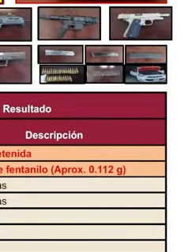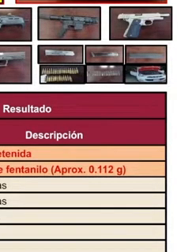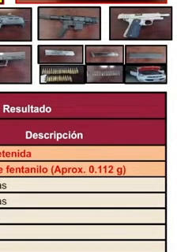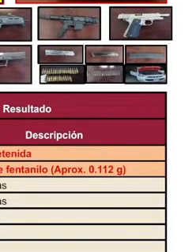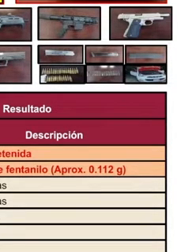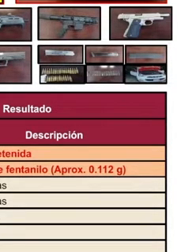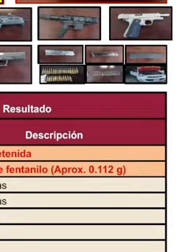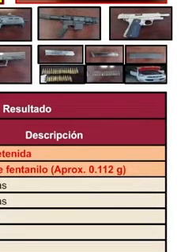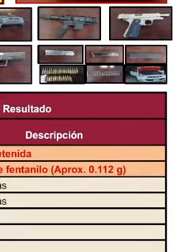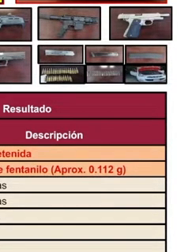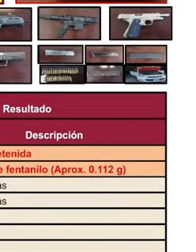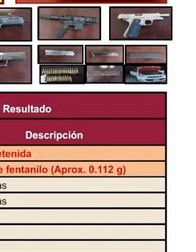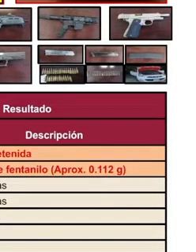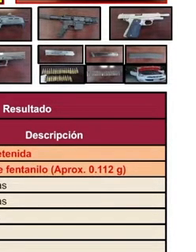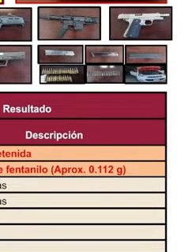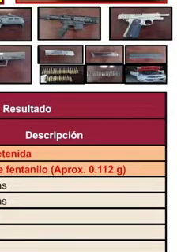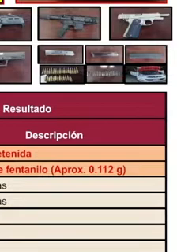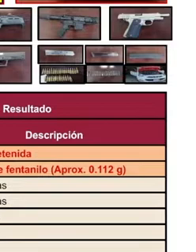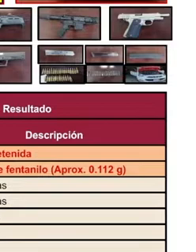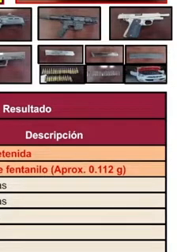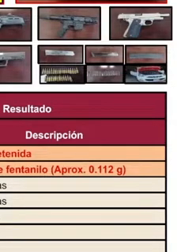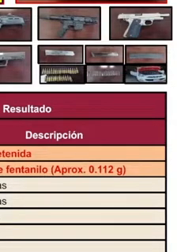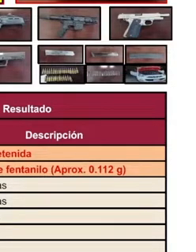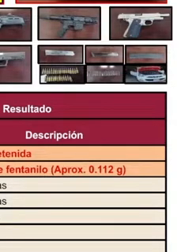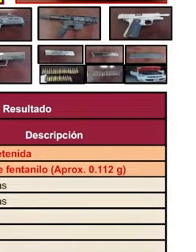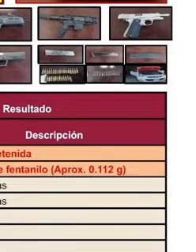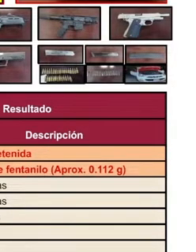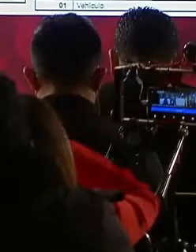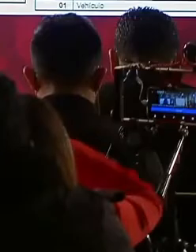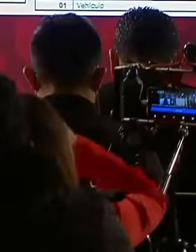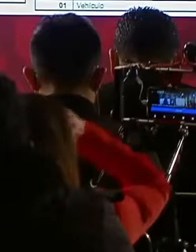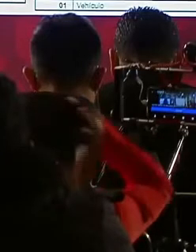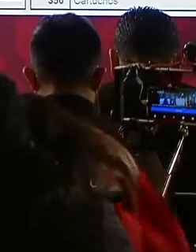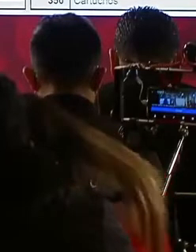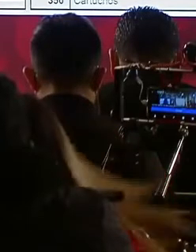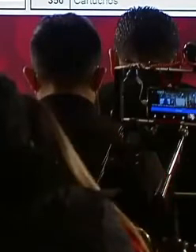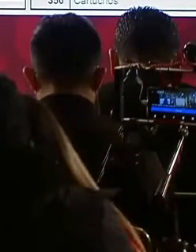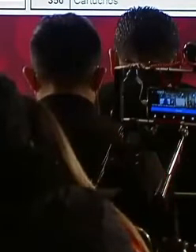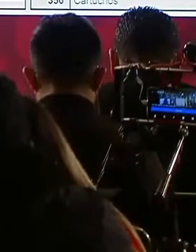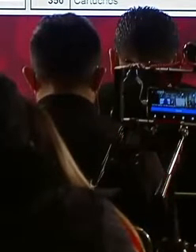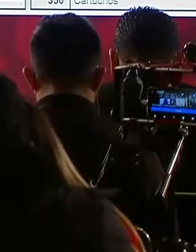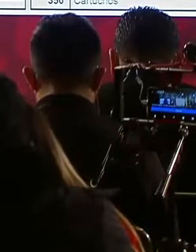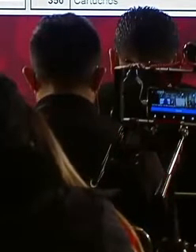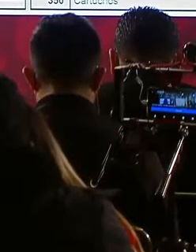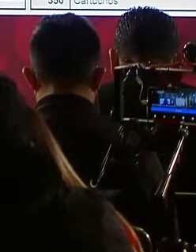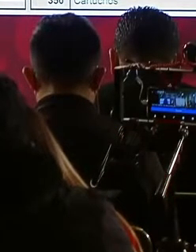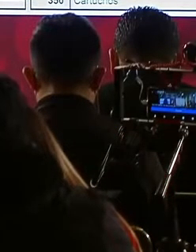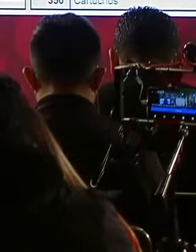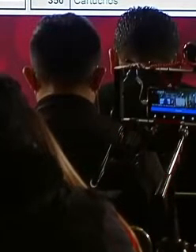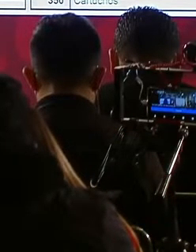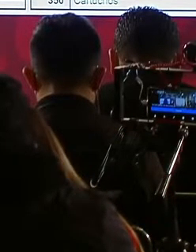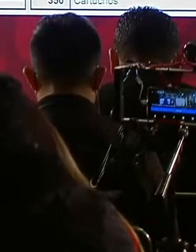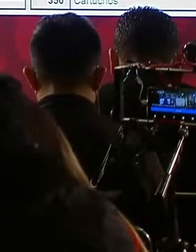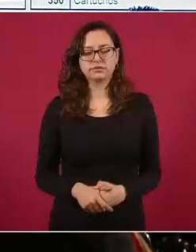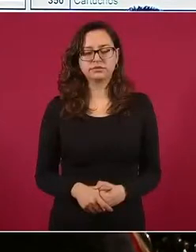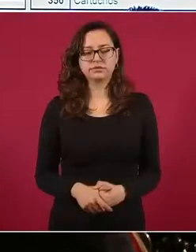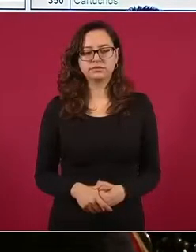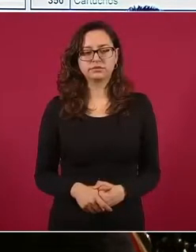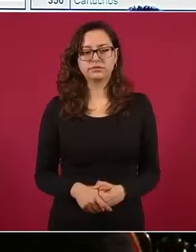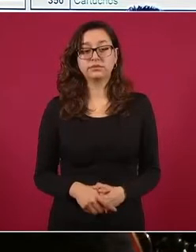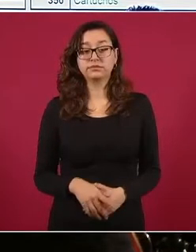la detención de una persona con mil pastillas de fentanilo. Siguiente. En Mazamitla,